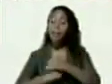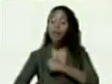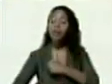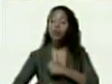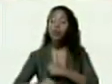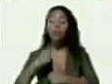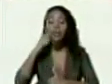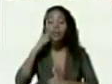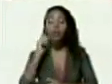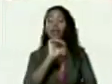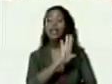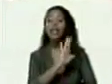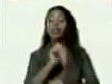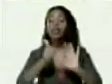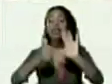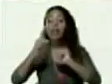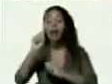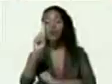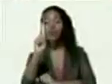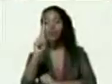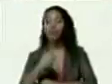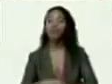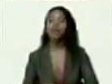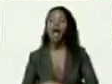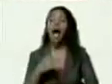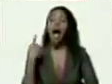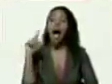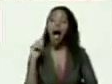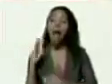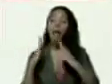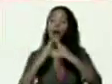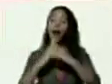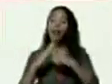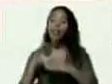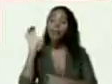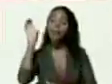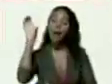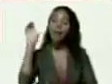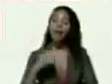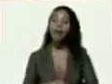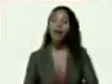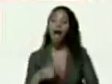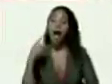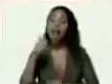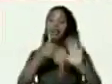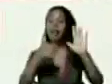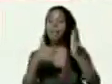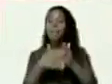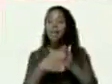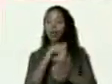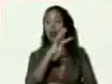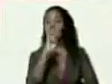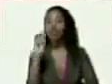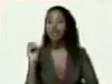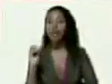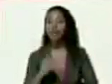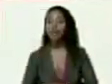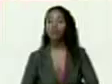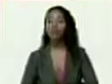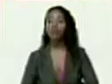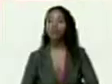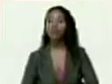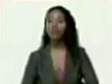561 tenemos hogares de la patria donde son 6.400 tenemos